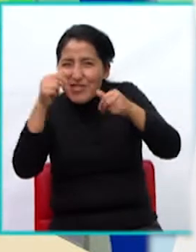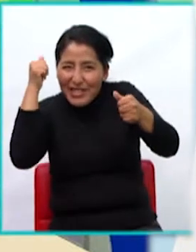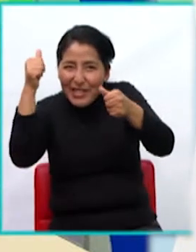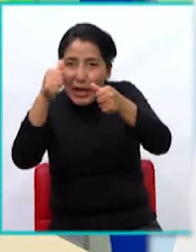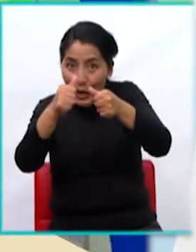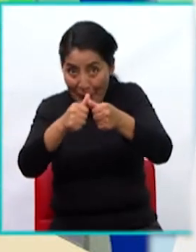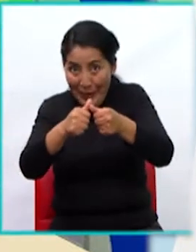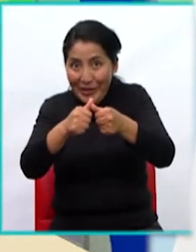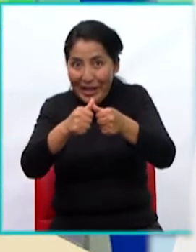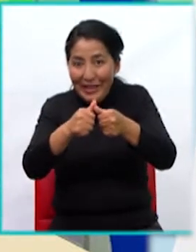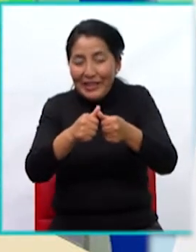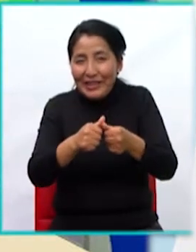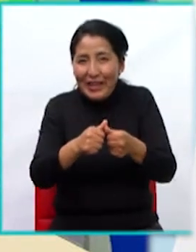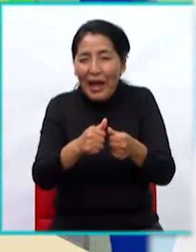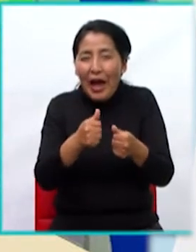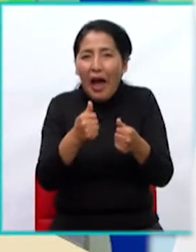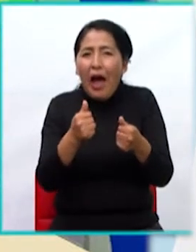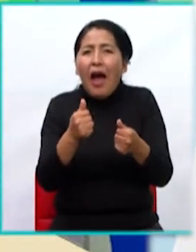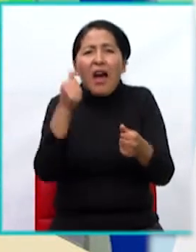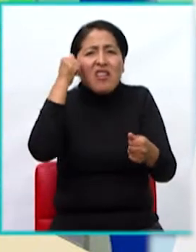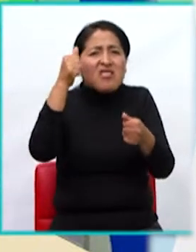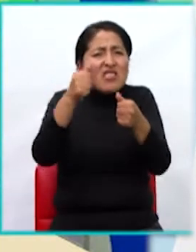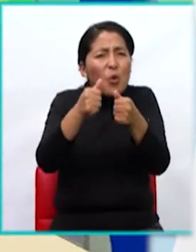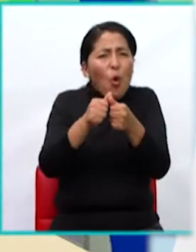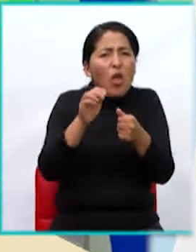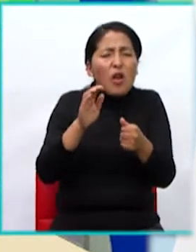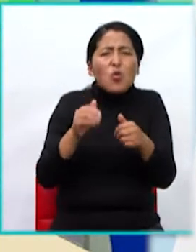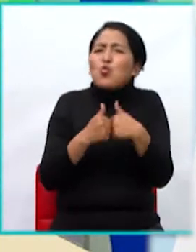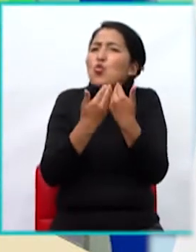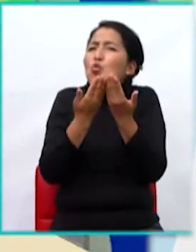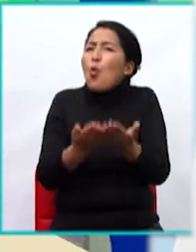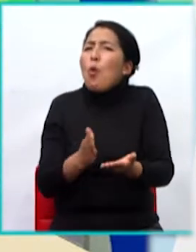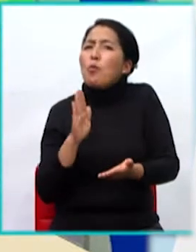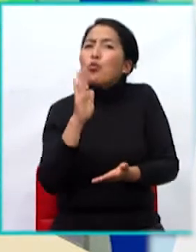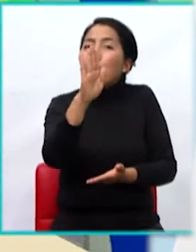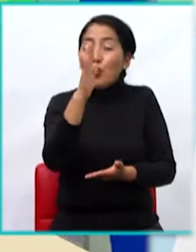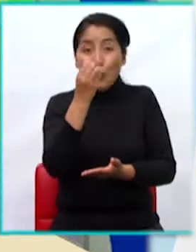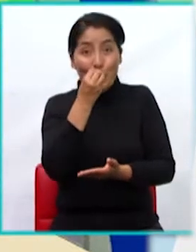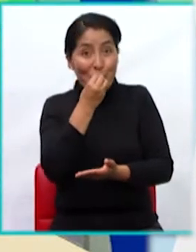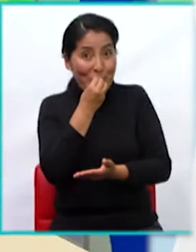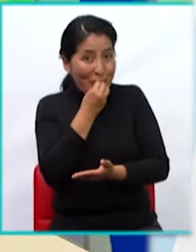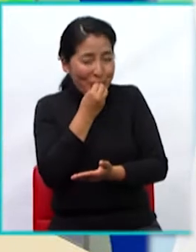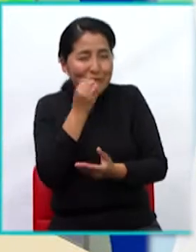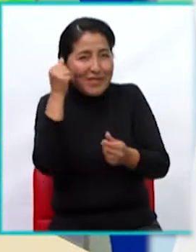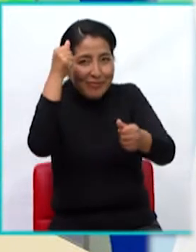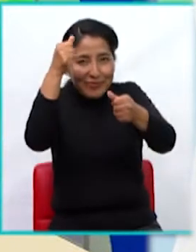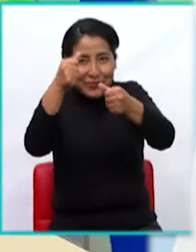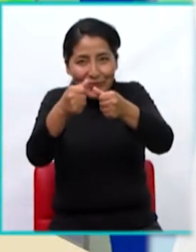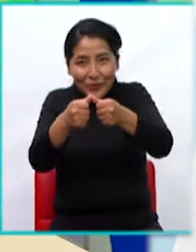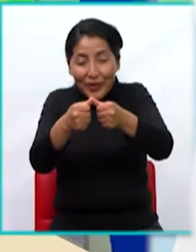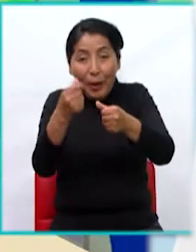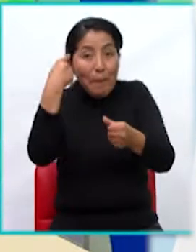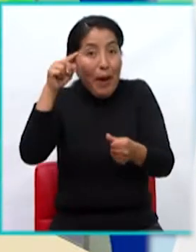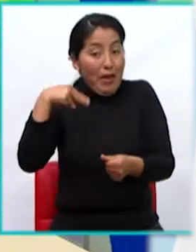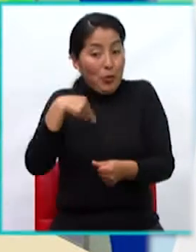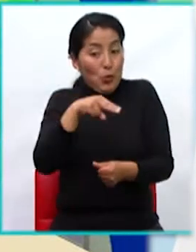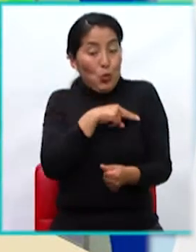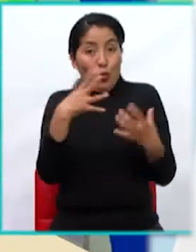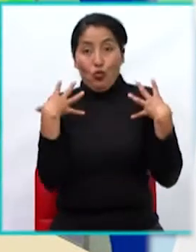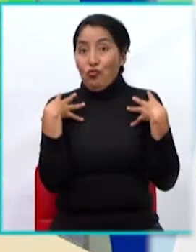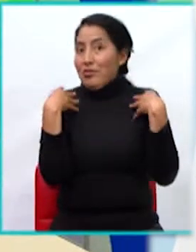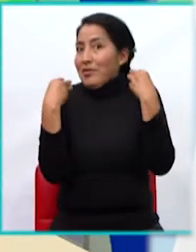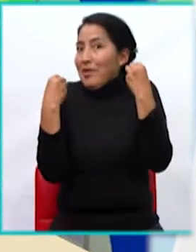habíamos dicho que debe de tener nuestro plato de comida para que estemos grandes, fuertes,